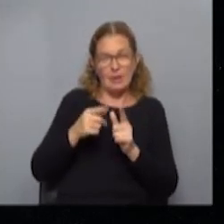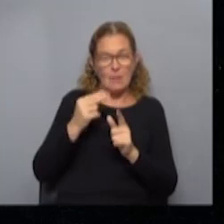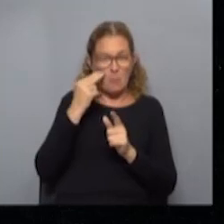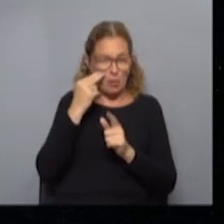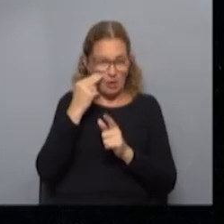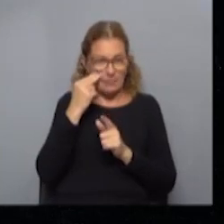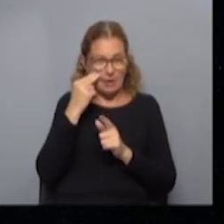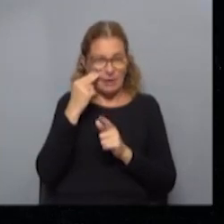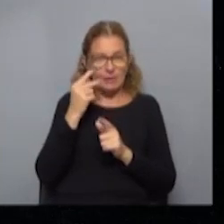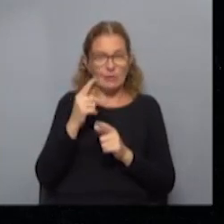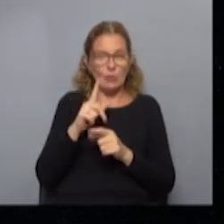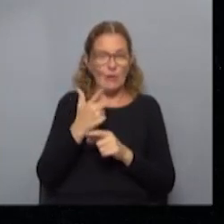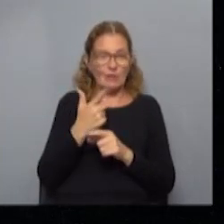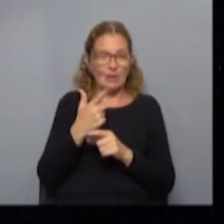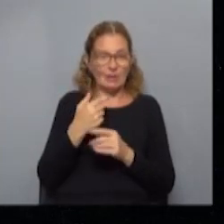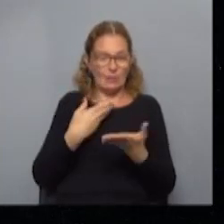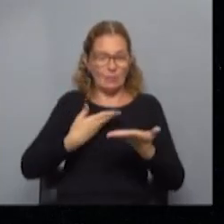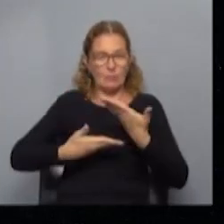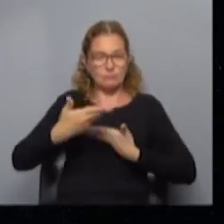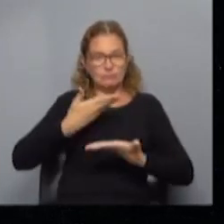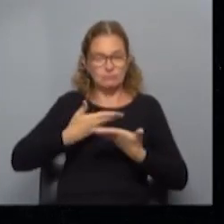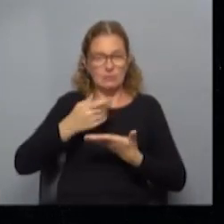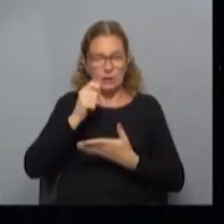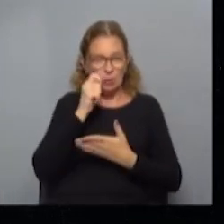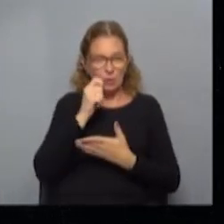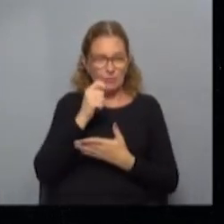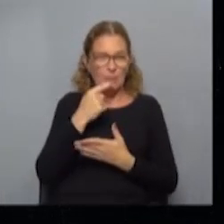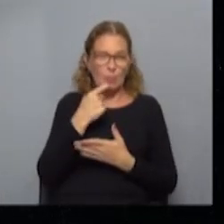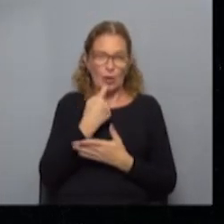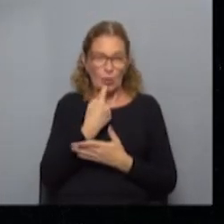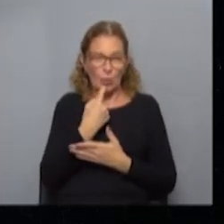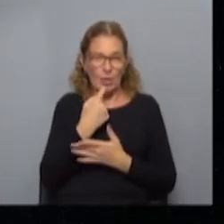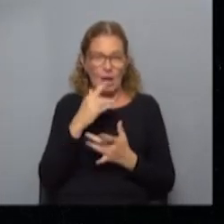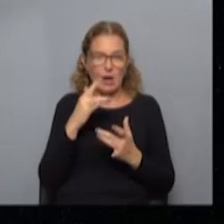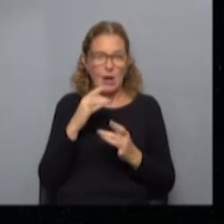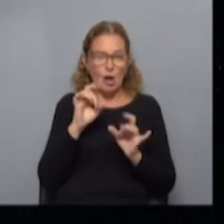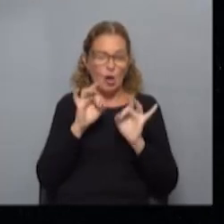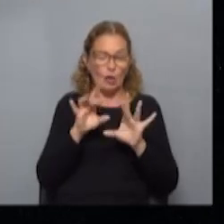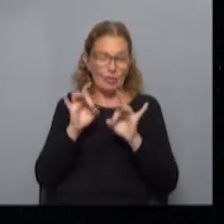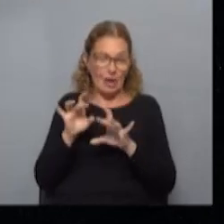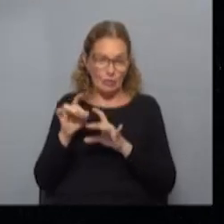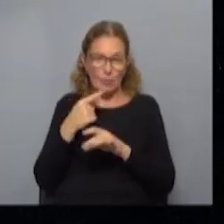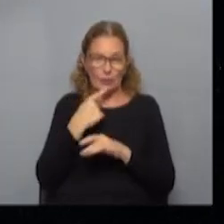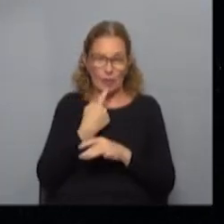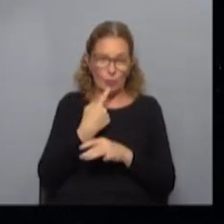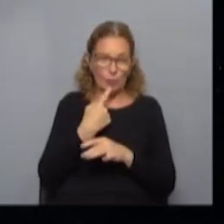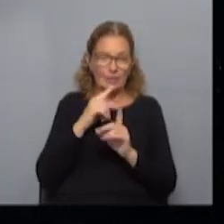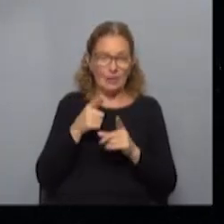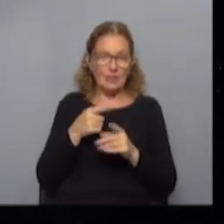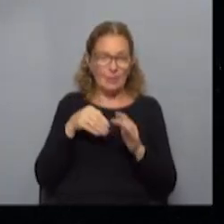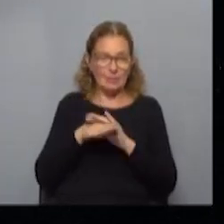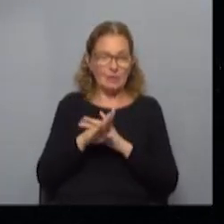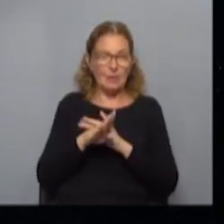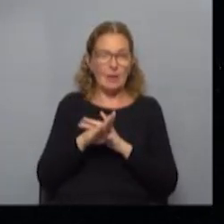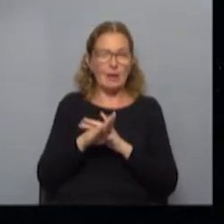no tener esa interacción con el turista que puede dar algún contagio en su momento dado tuvimos aforos